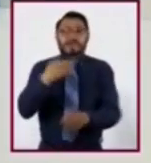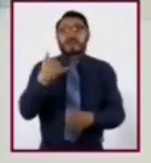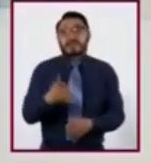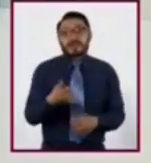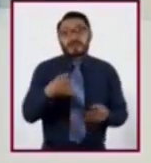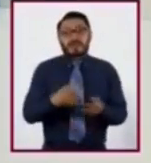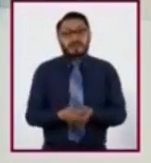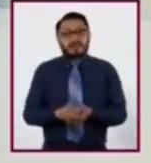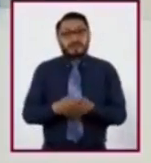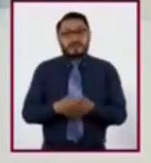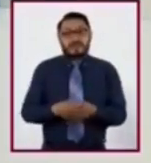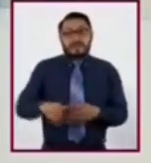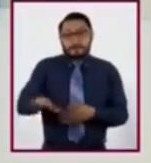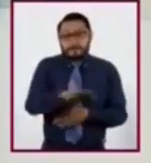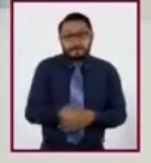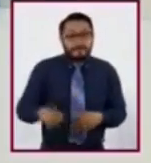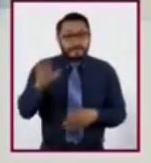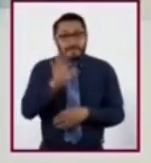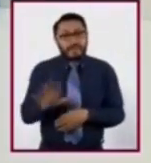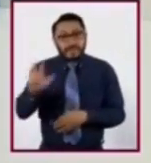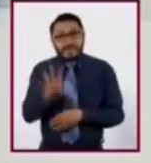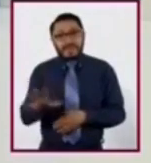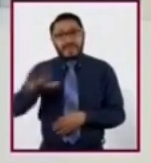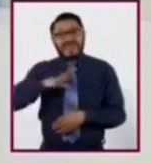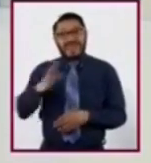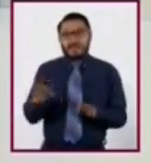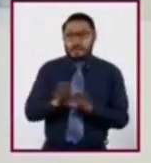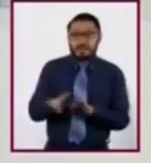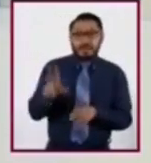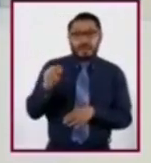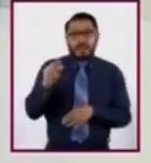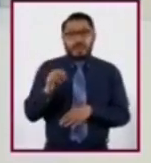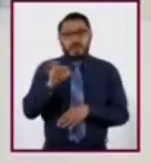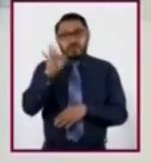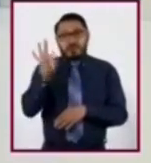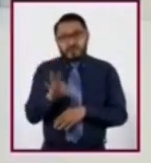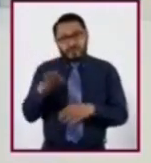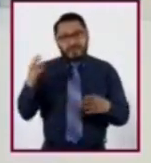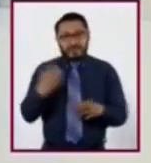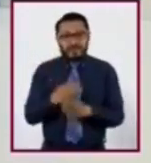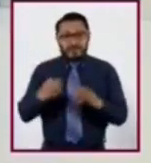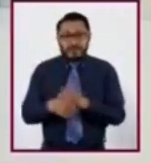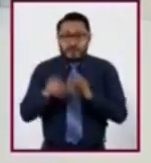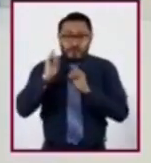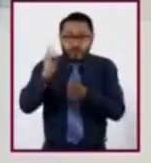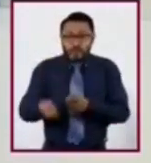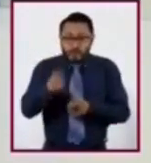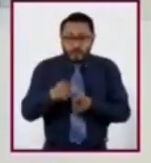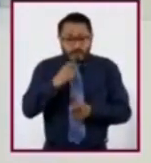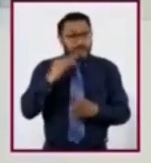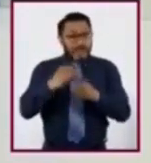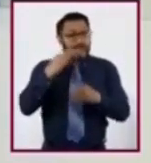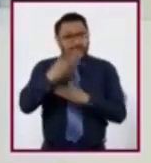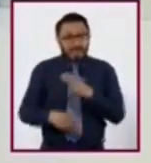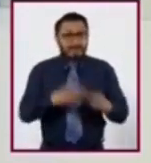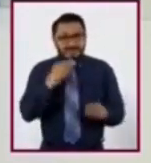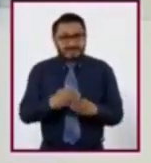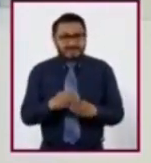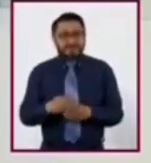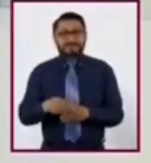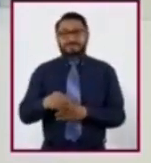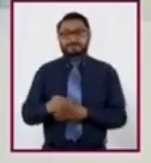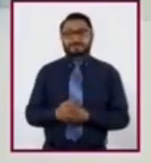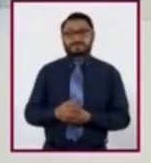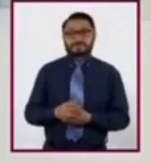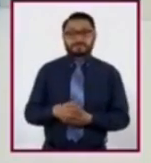la plataforma continental provee casi el 80% de la producción pesquera del mundo. El talud